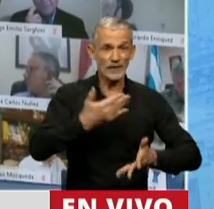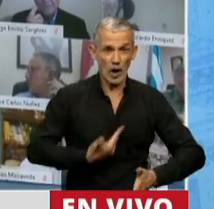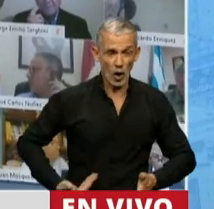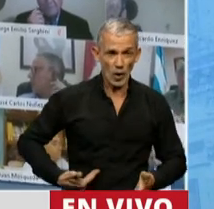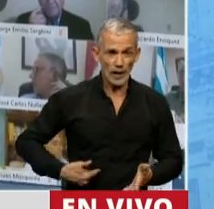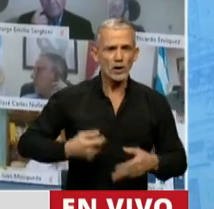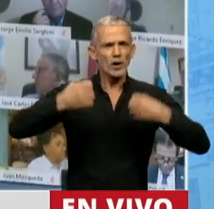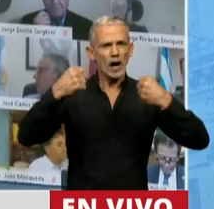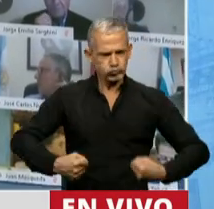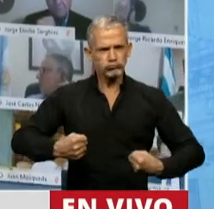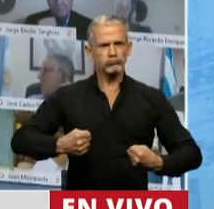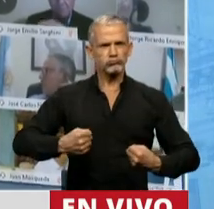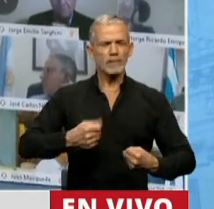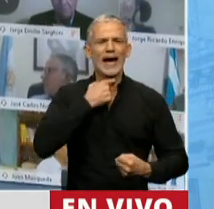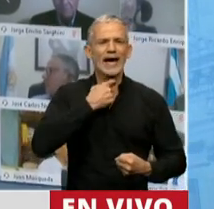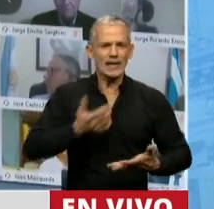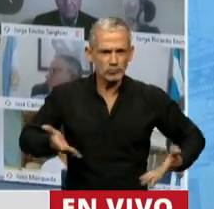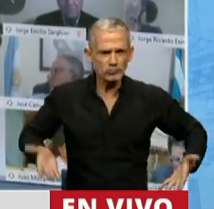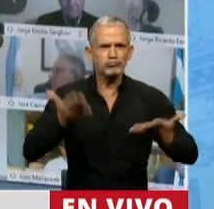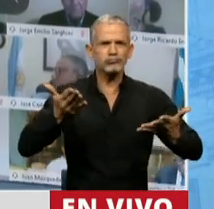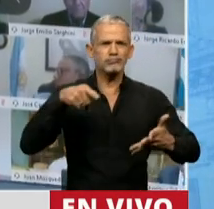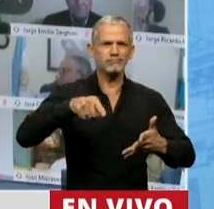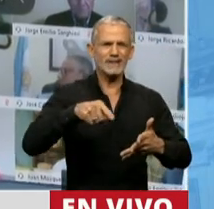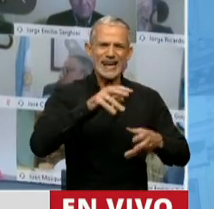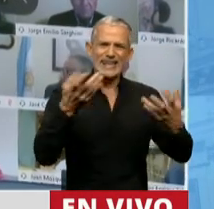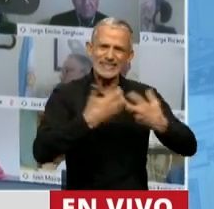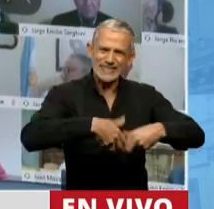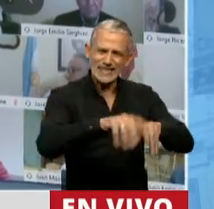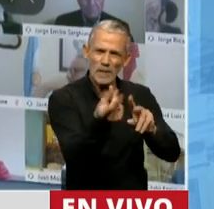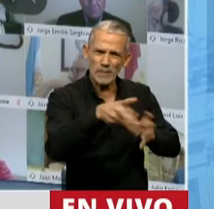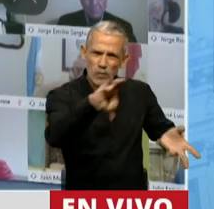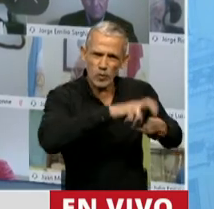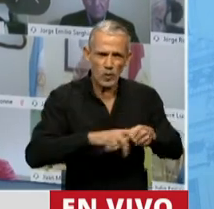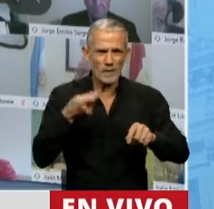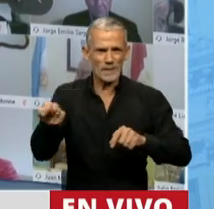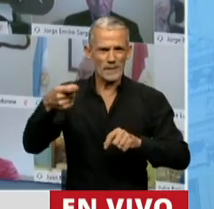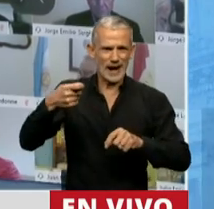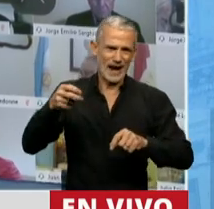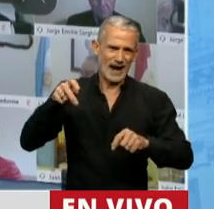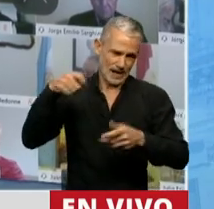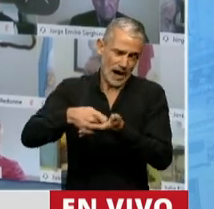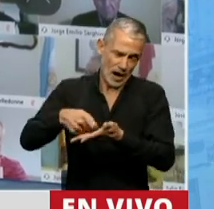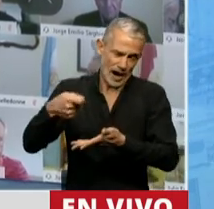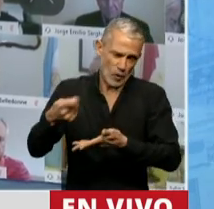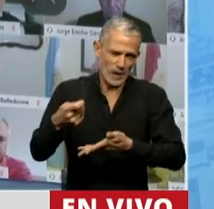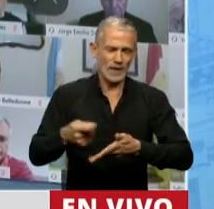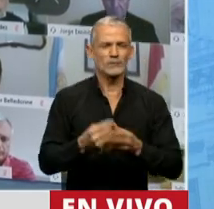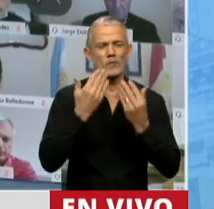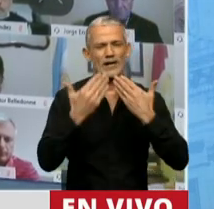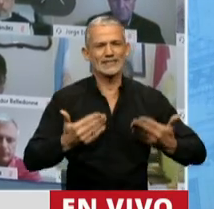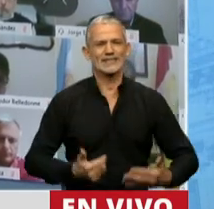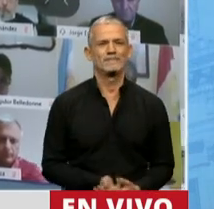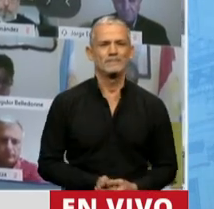más engrandecer el sistema previsional argentino en beneficio de todas y todos nuestros abuelos. Muchas gracias.